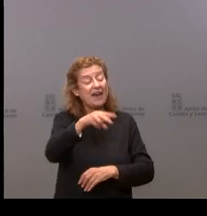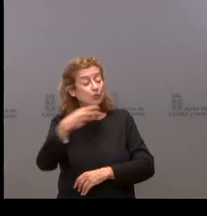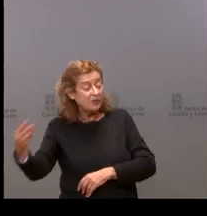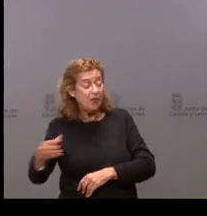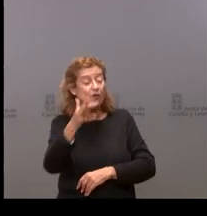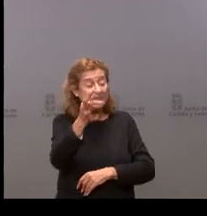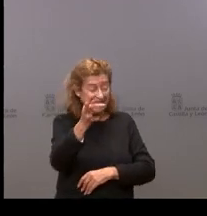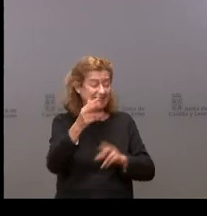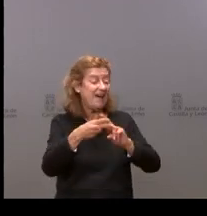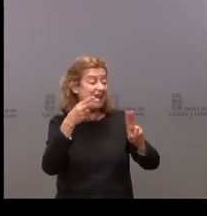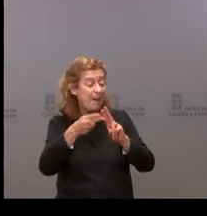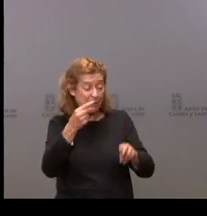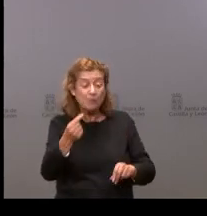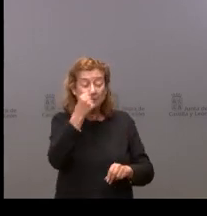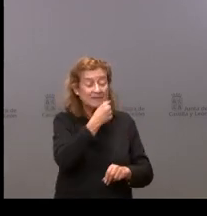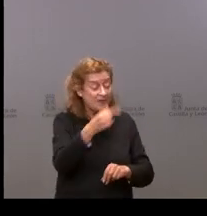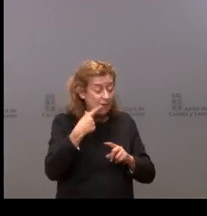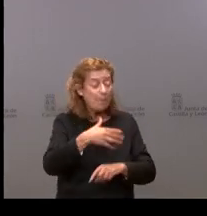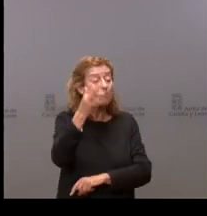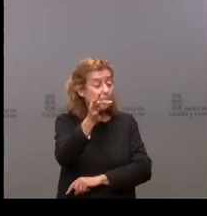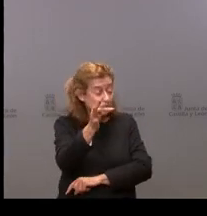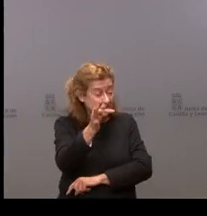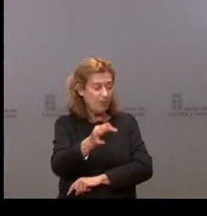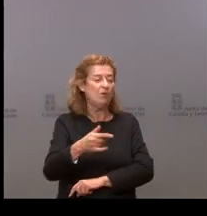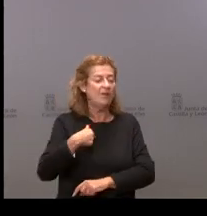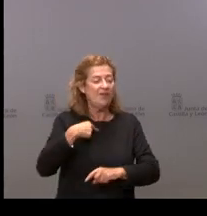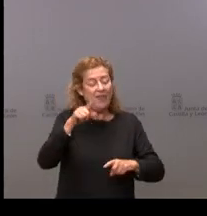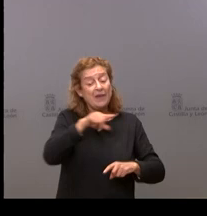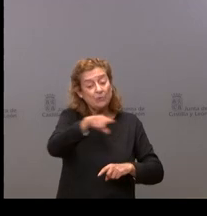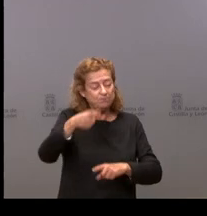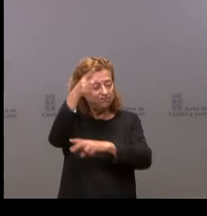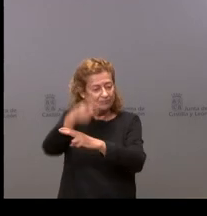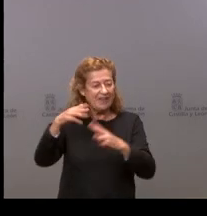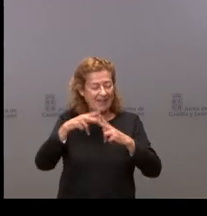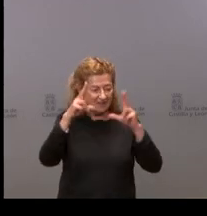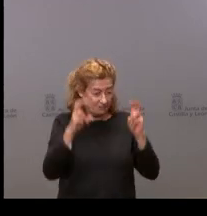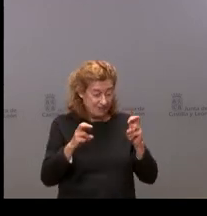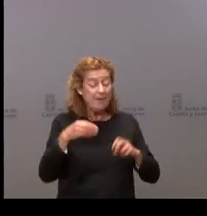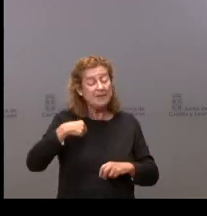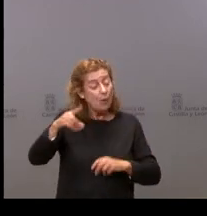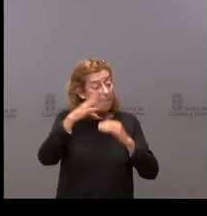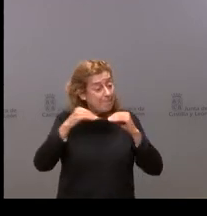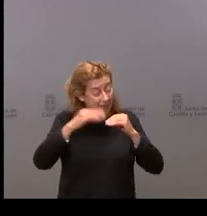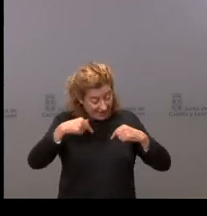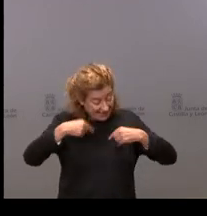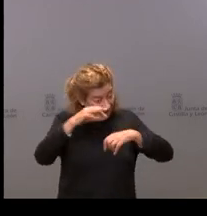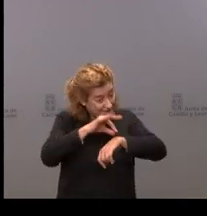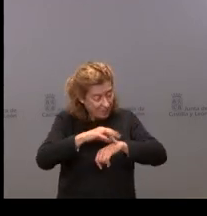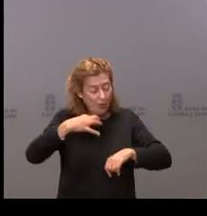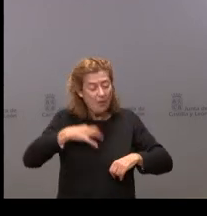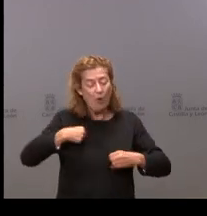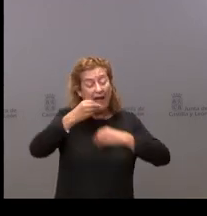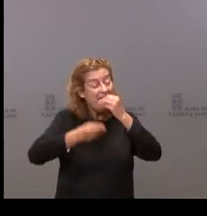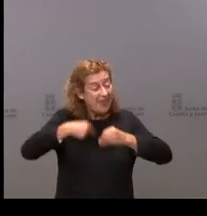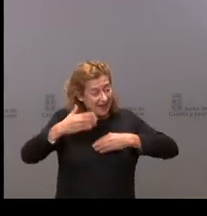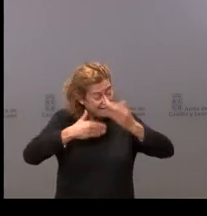antígeno rápido que se practica es positivo, se indicará aislamiento al paciente y el paciente realizará el listado y la llamada a sus